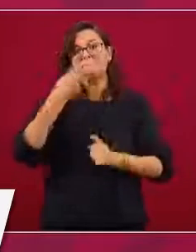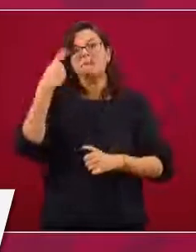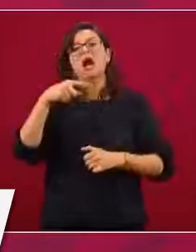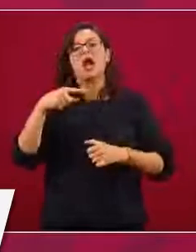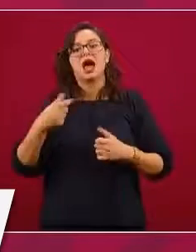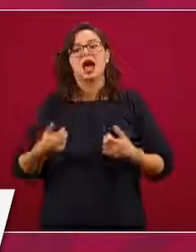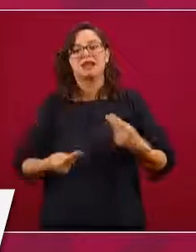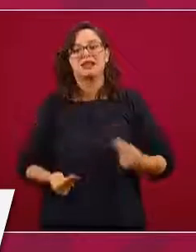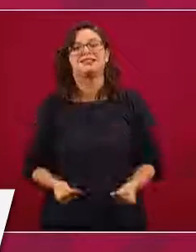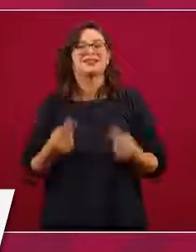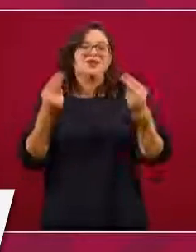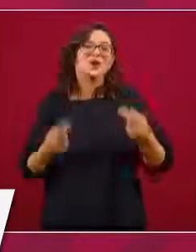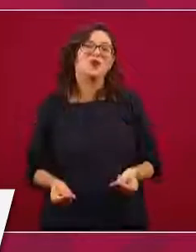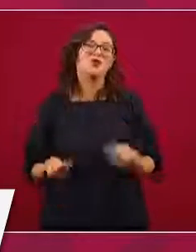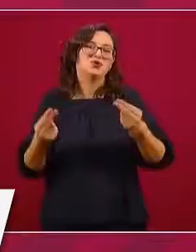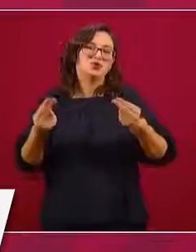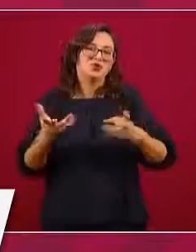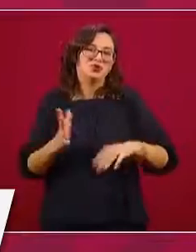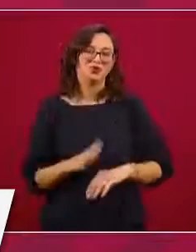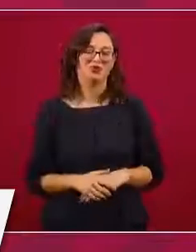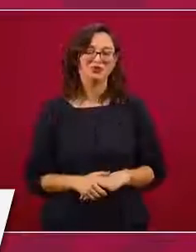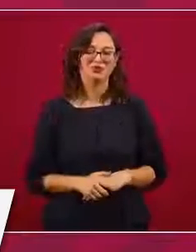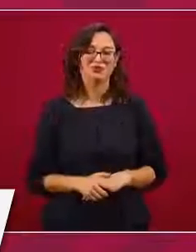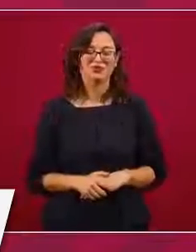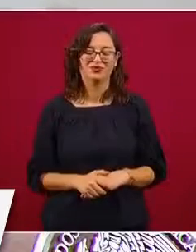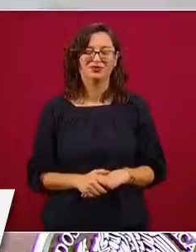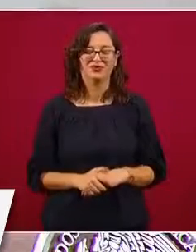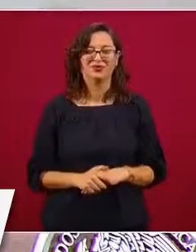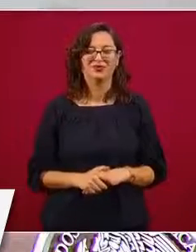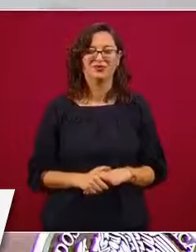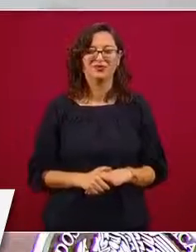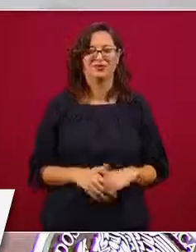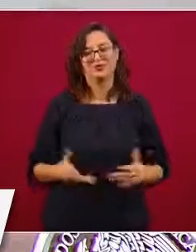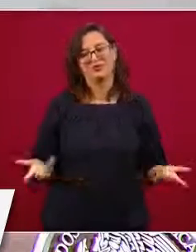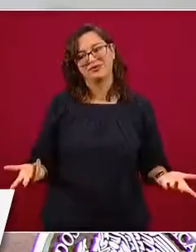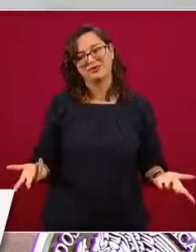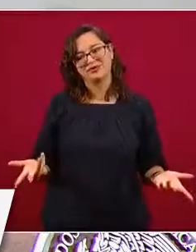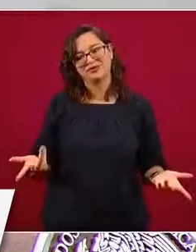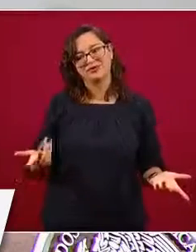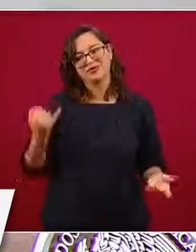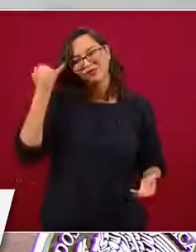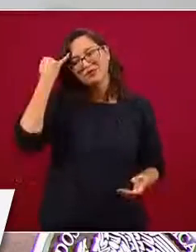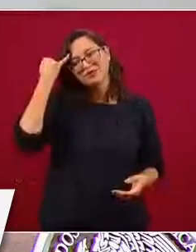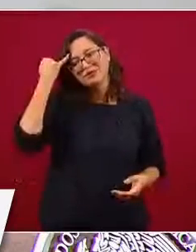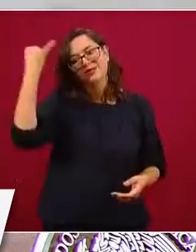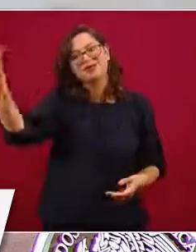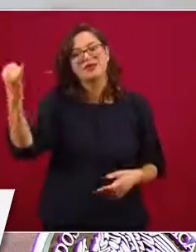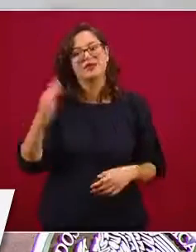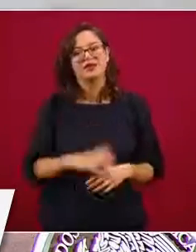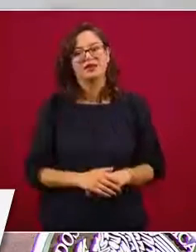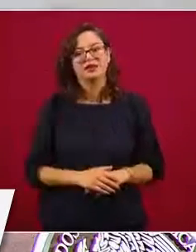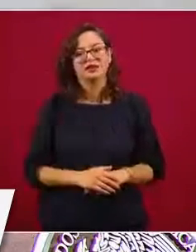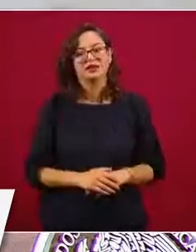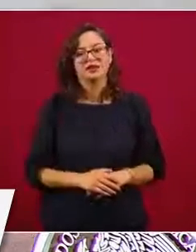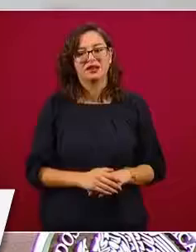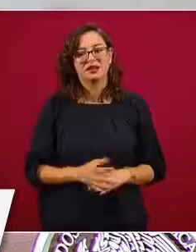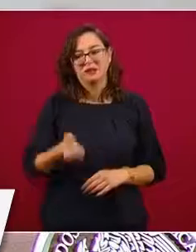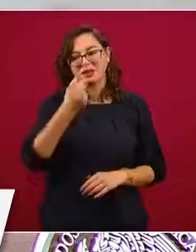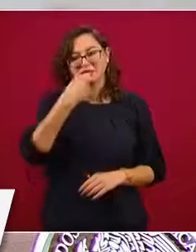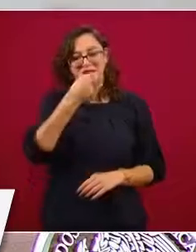hacer negocios, lucrar con medicinas y con vacunas,